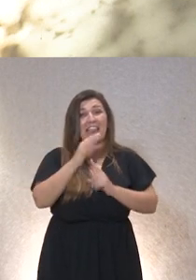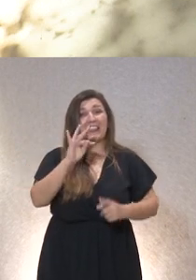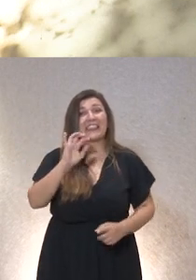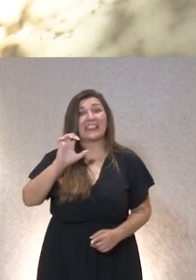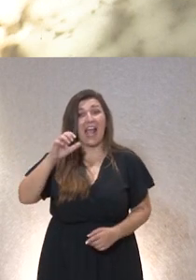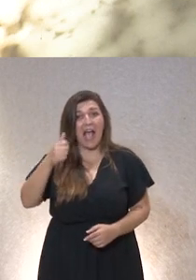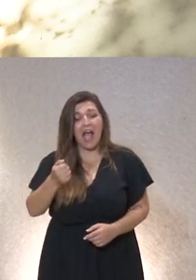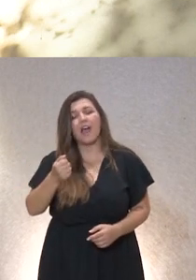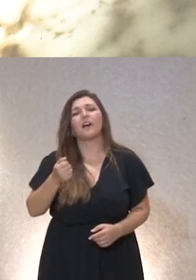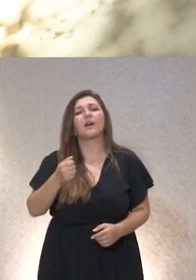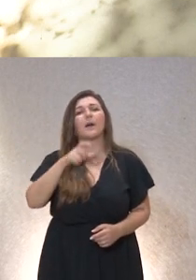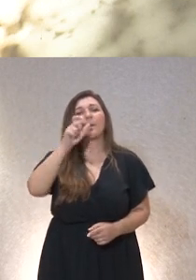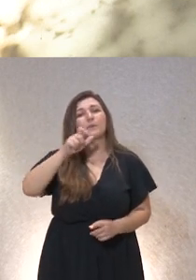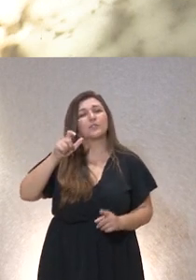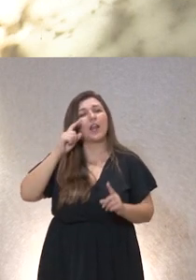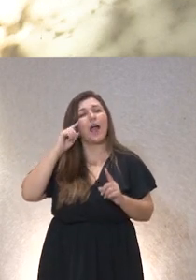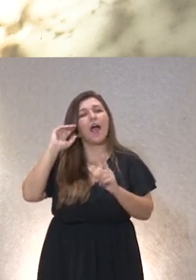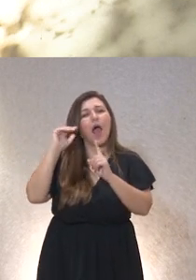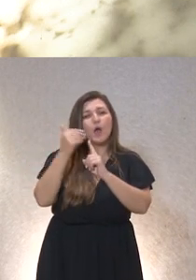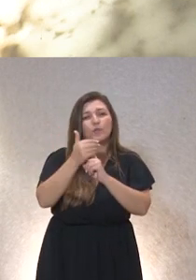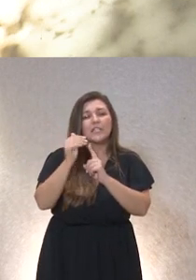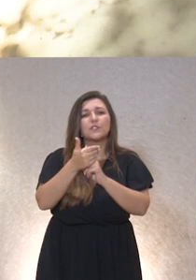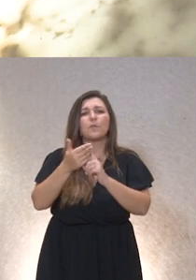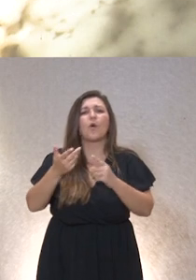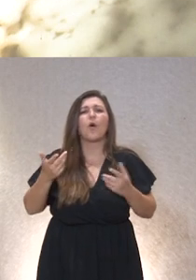las personas con autismo tienen un desarrollo